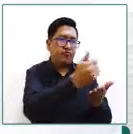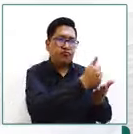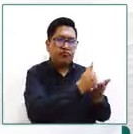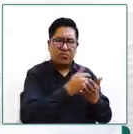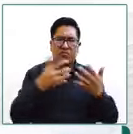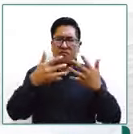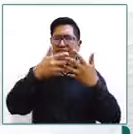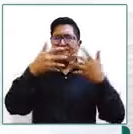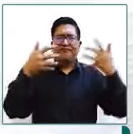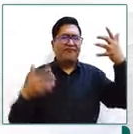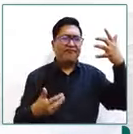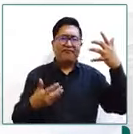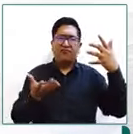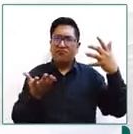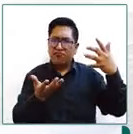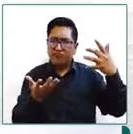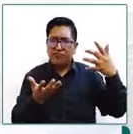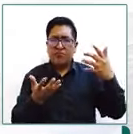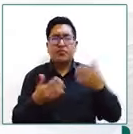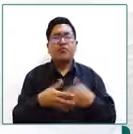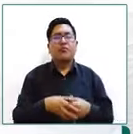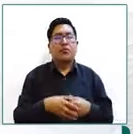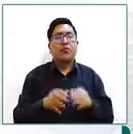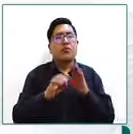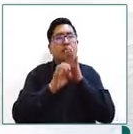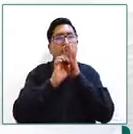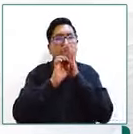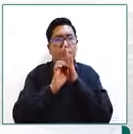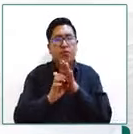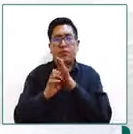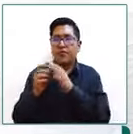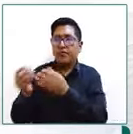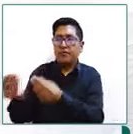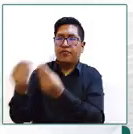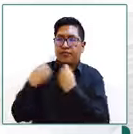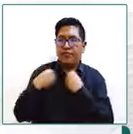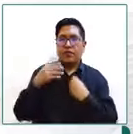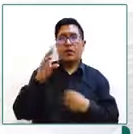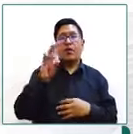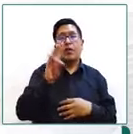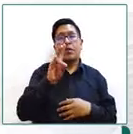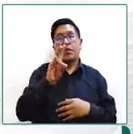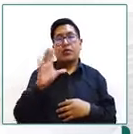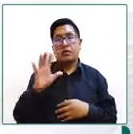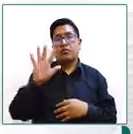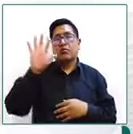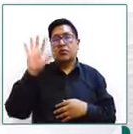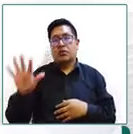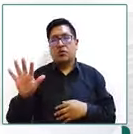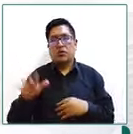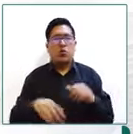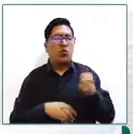acogimiento es decir mientras en uno nos dicen que son 705 en el otro nos dicen que son